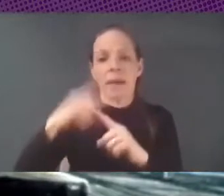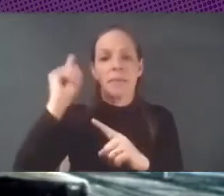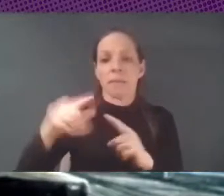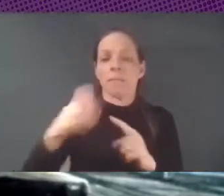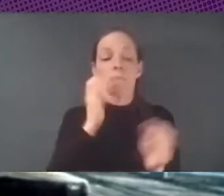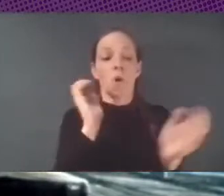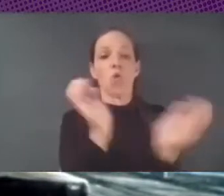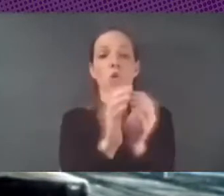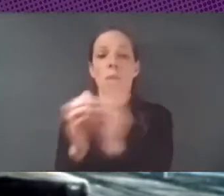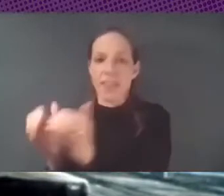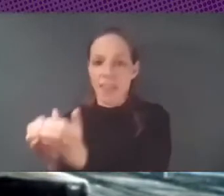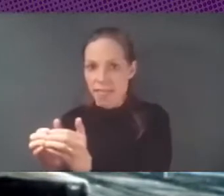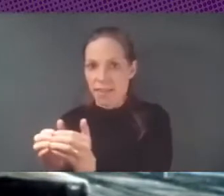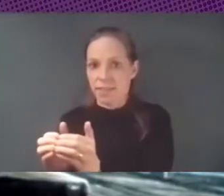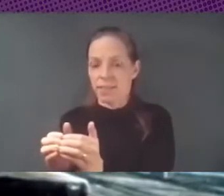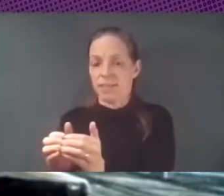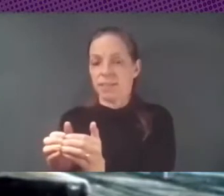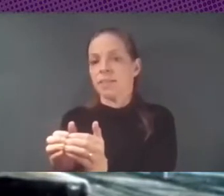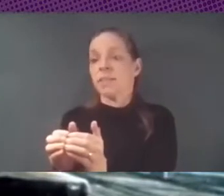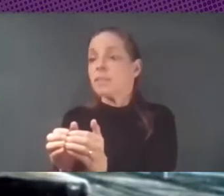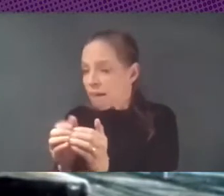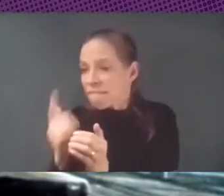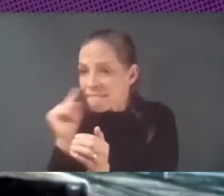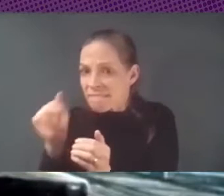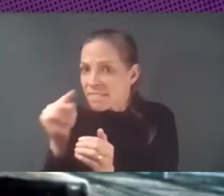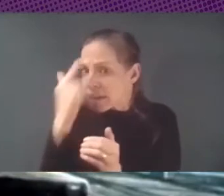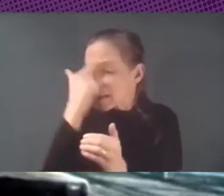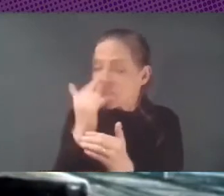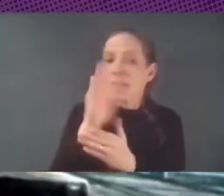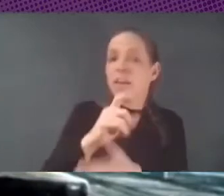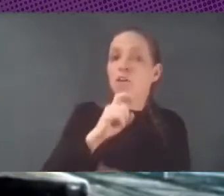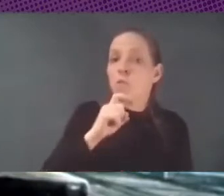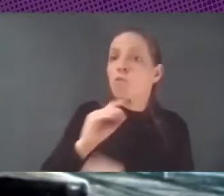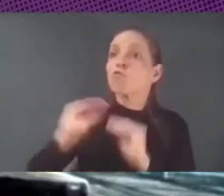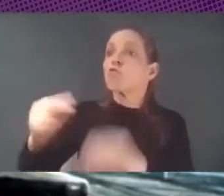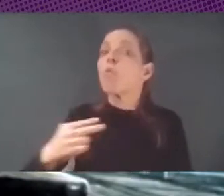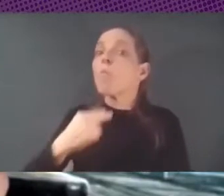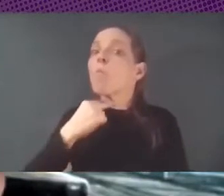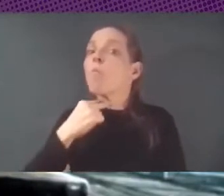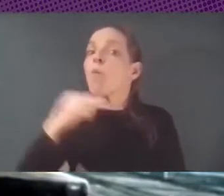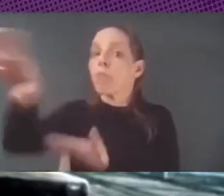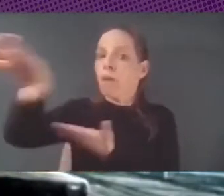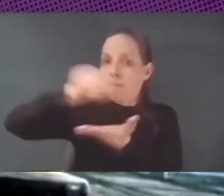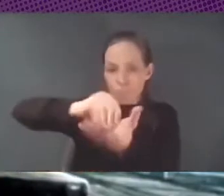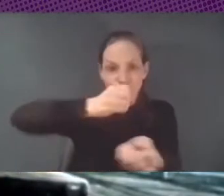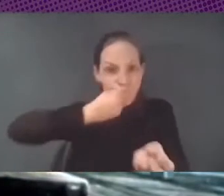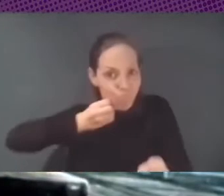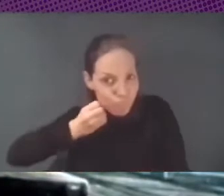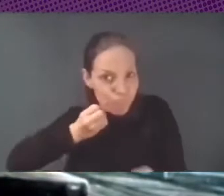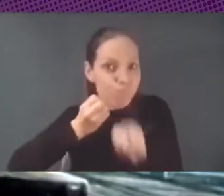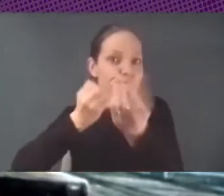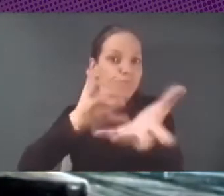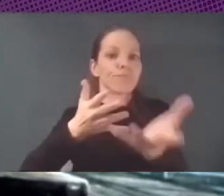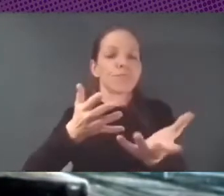diferencias, cómo se pueden realmente representar y cómo pueden que sus voces puedan ser amplificadas en esta